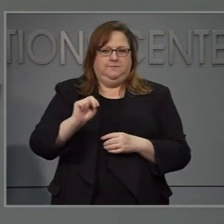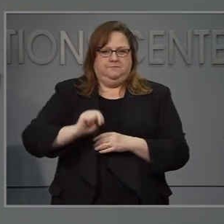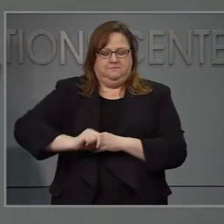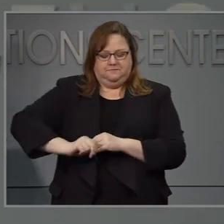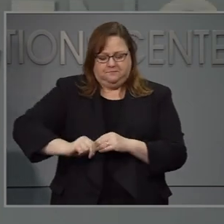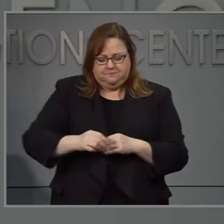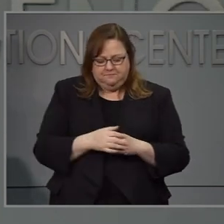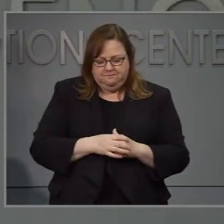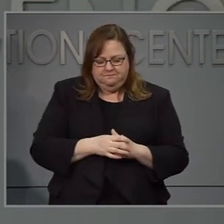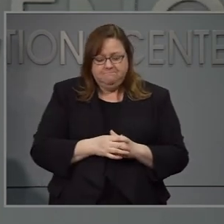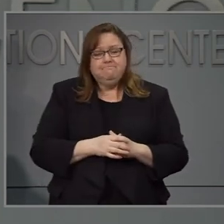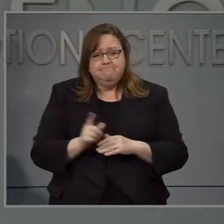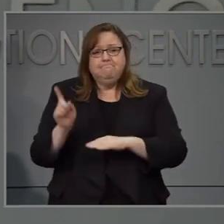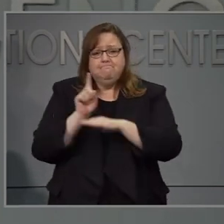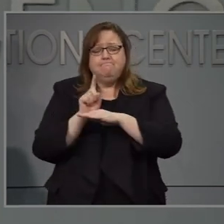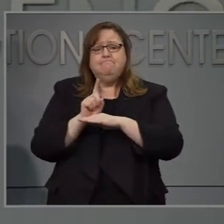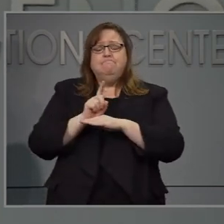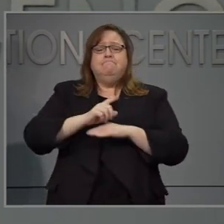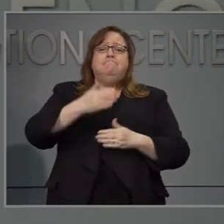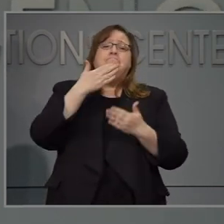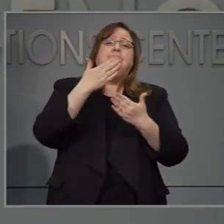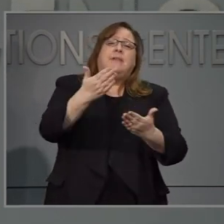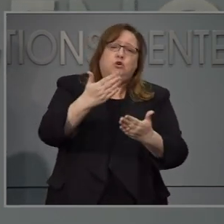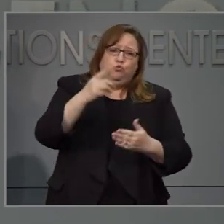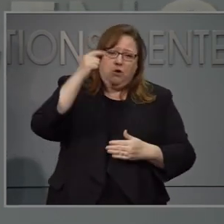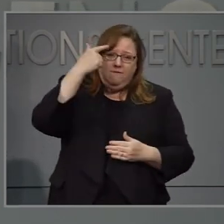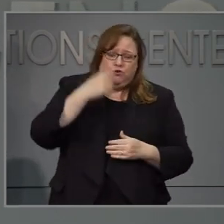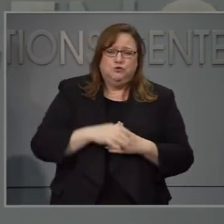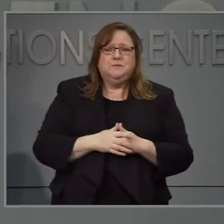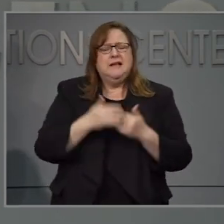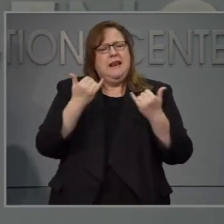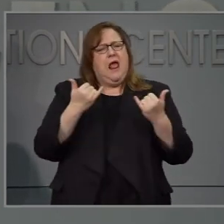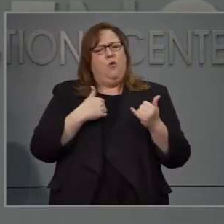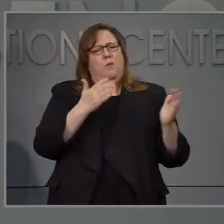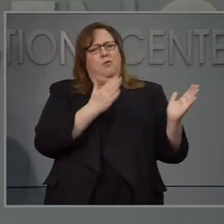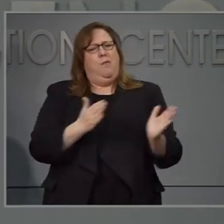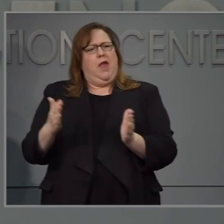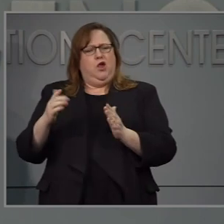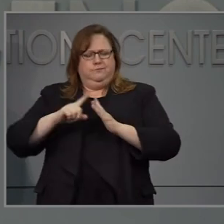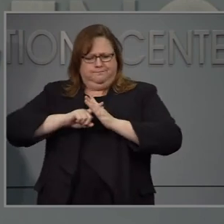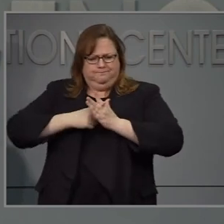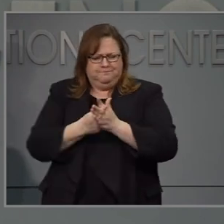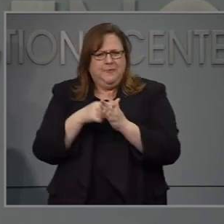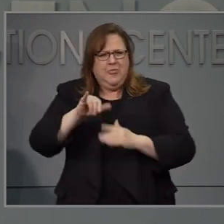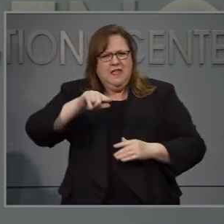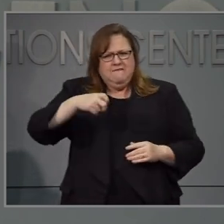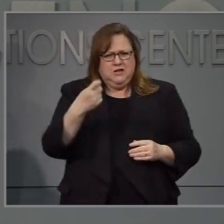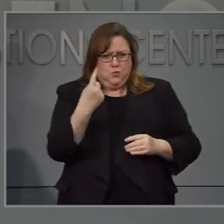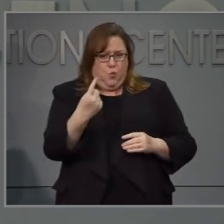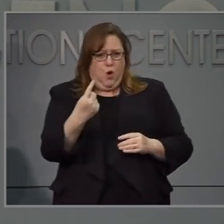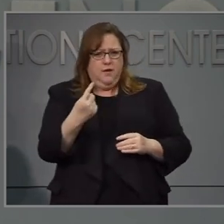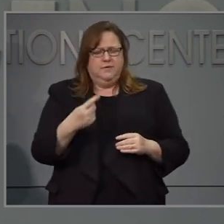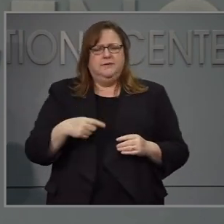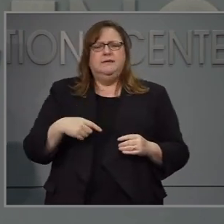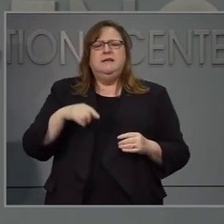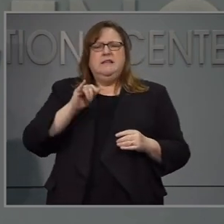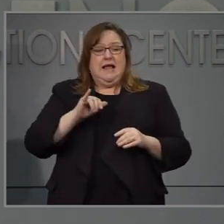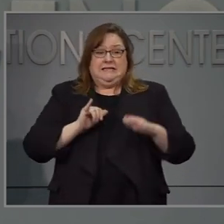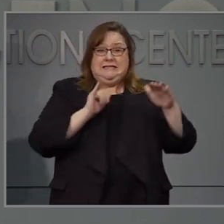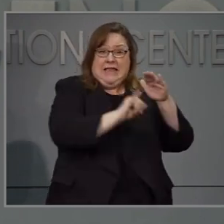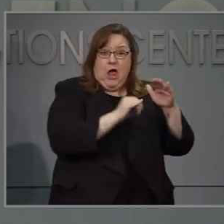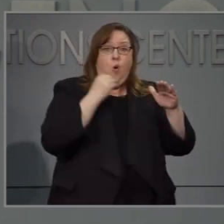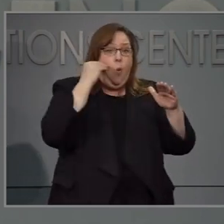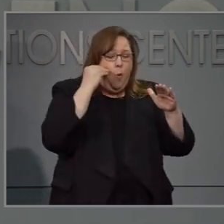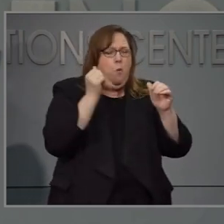Gracias, gobernador. Al prepararnos para pasar a la fase uno, que es la orden de permanecer en casa modificada,